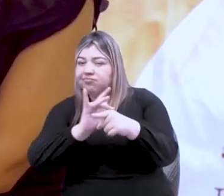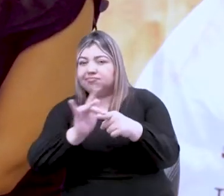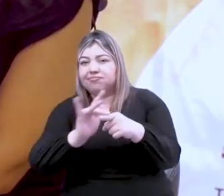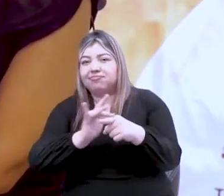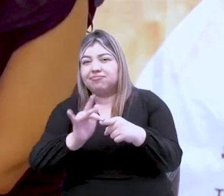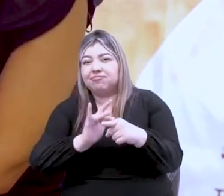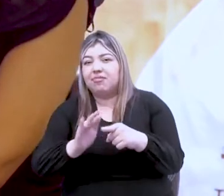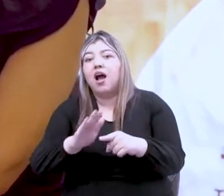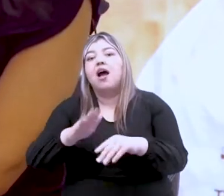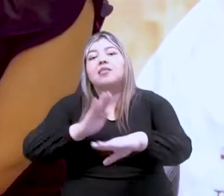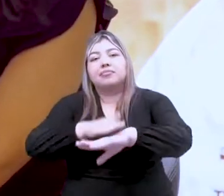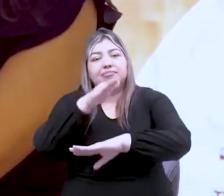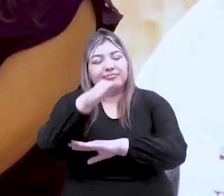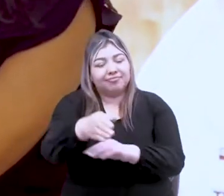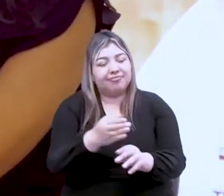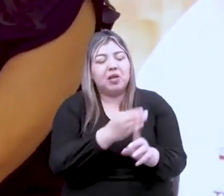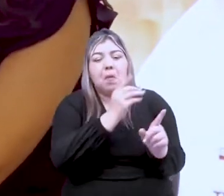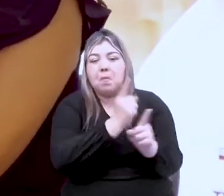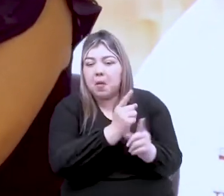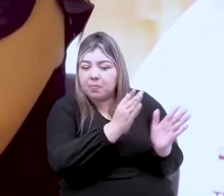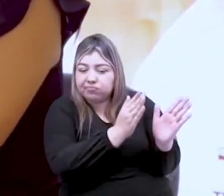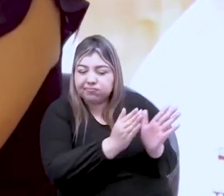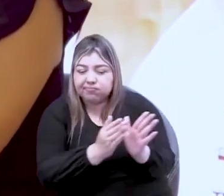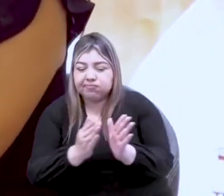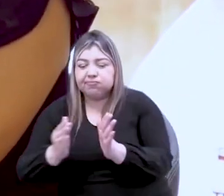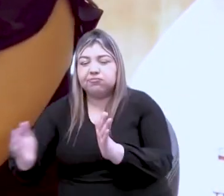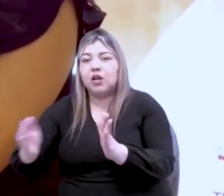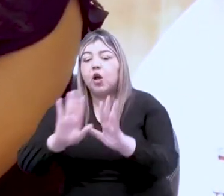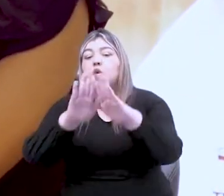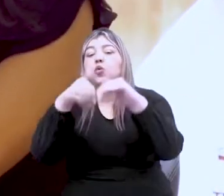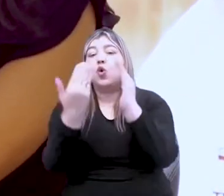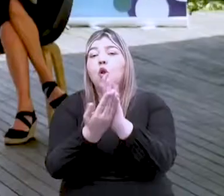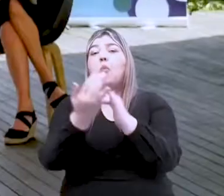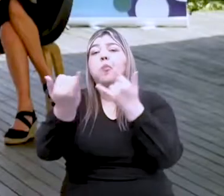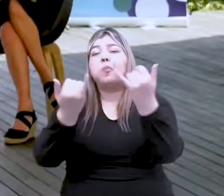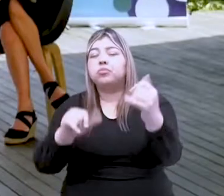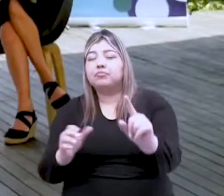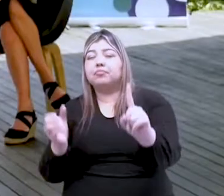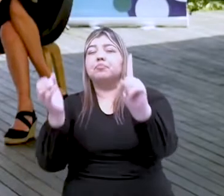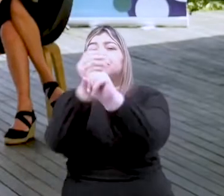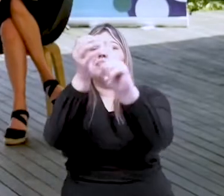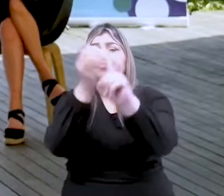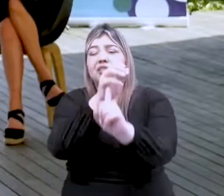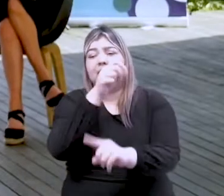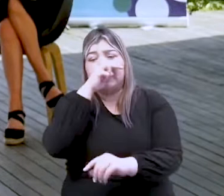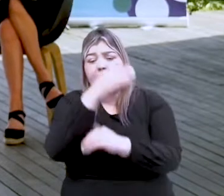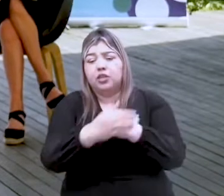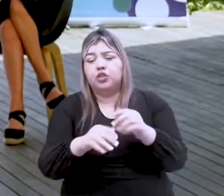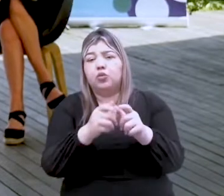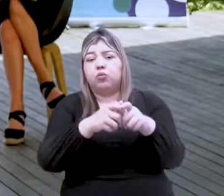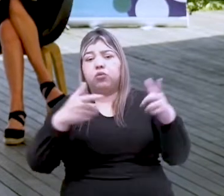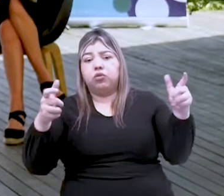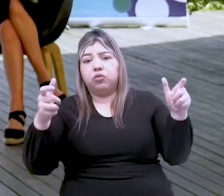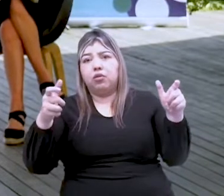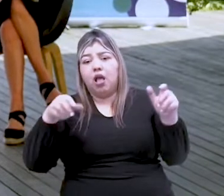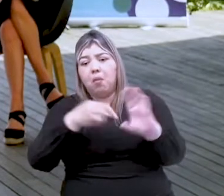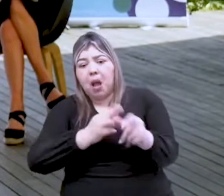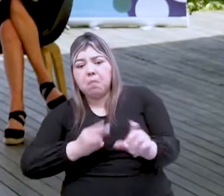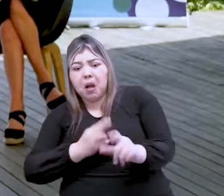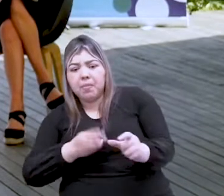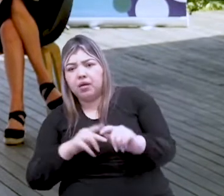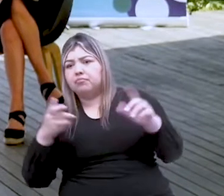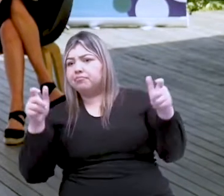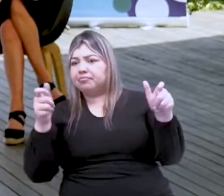tener planes por cada una de las escuelas, Diana, con metas. Metas en deserción, para reducirla, obviamente. Metas en